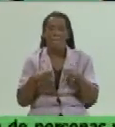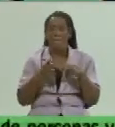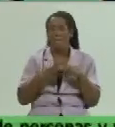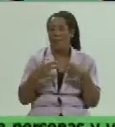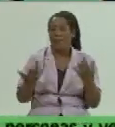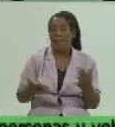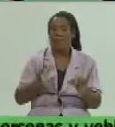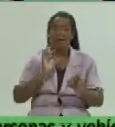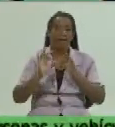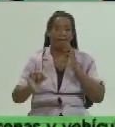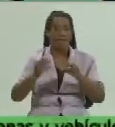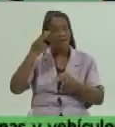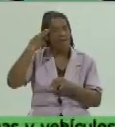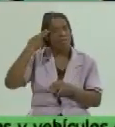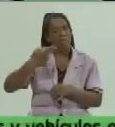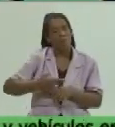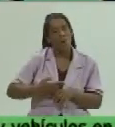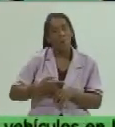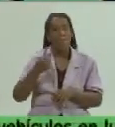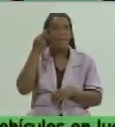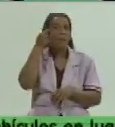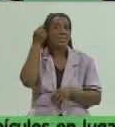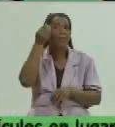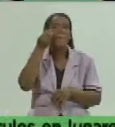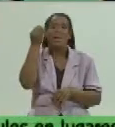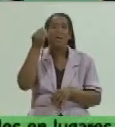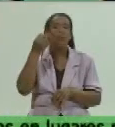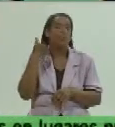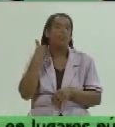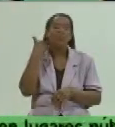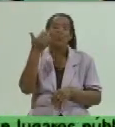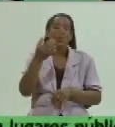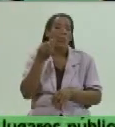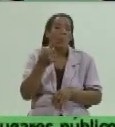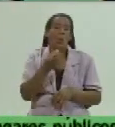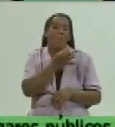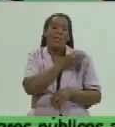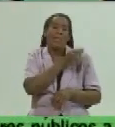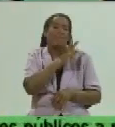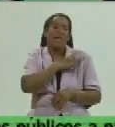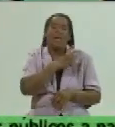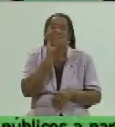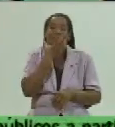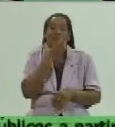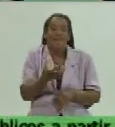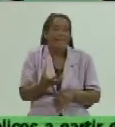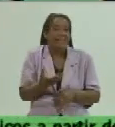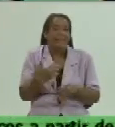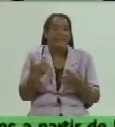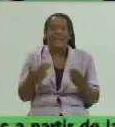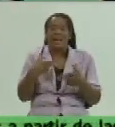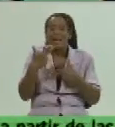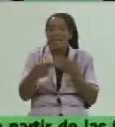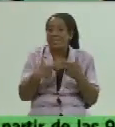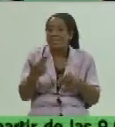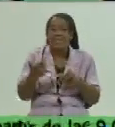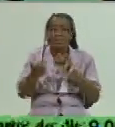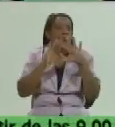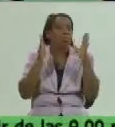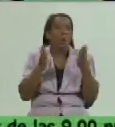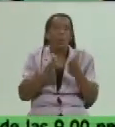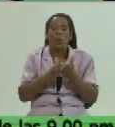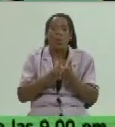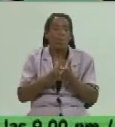Es el pensamiento del comandante en jefe, porque siempre habló de regionalizar, de hacer llegar el